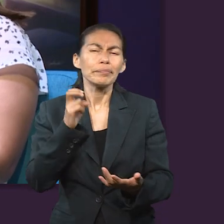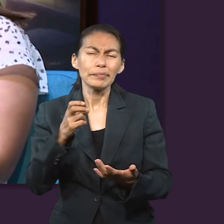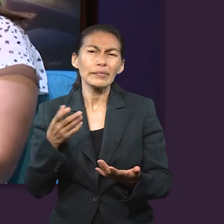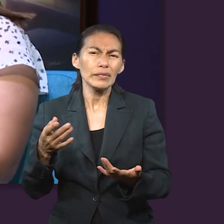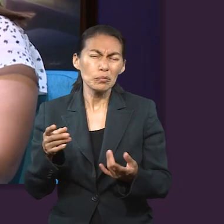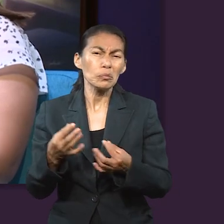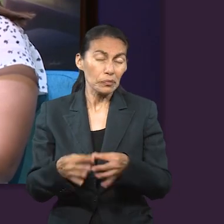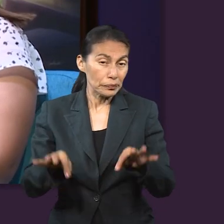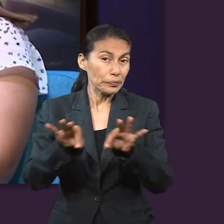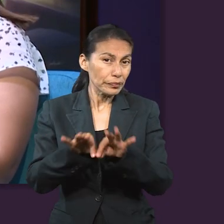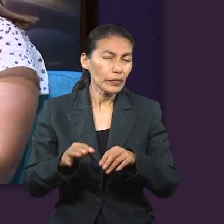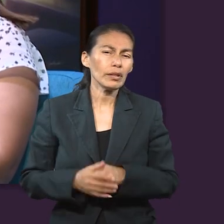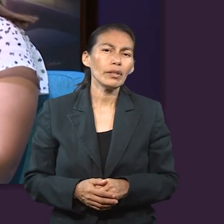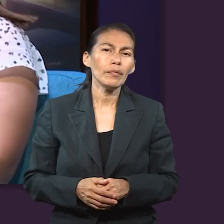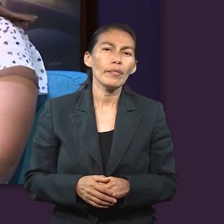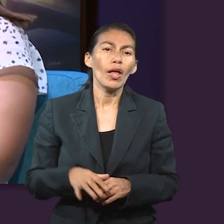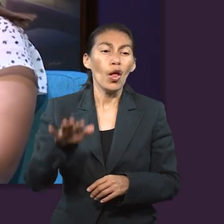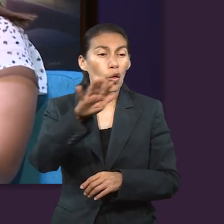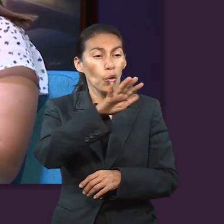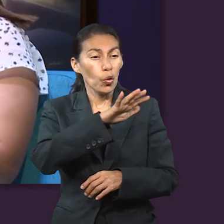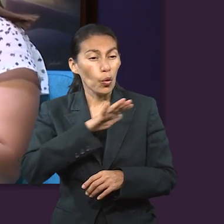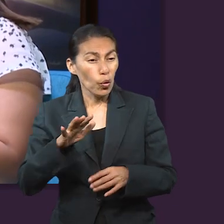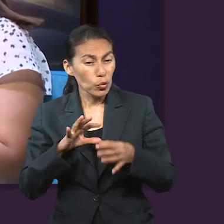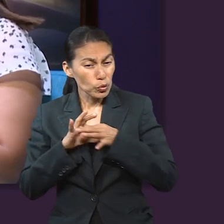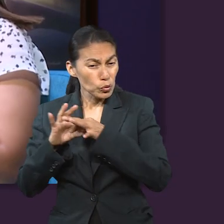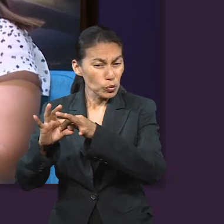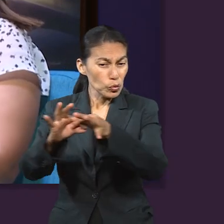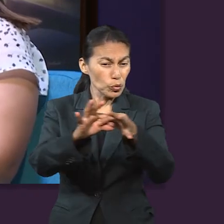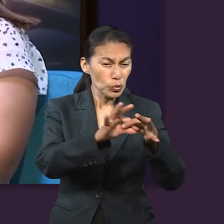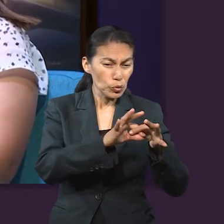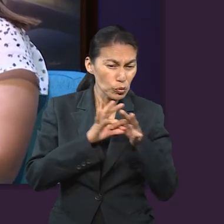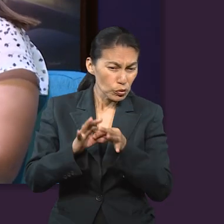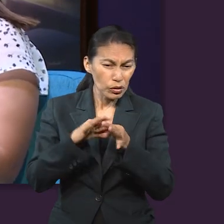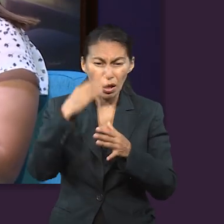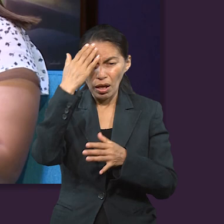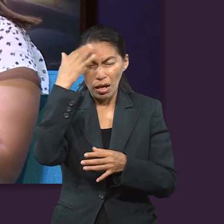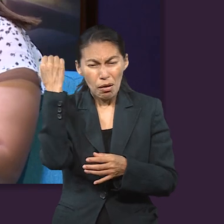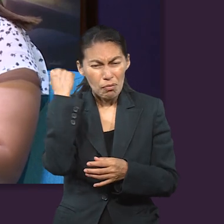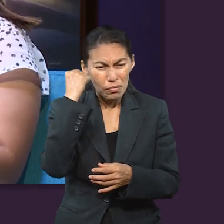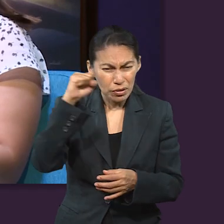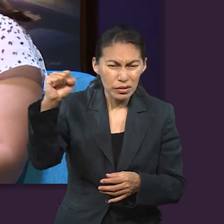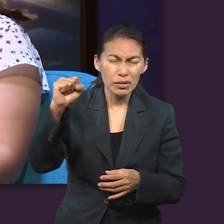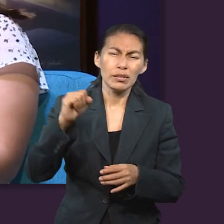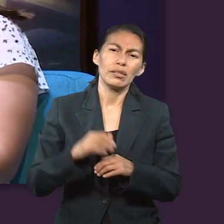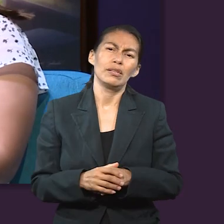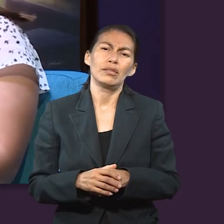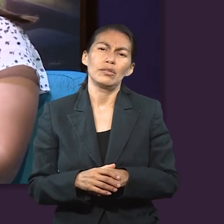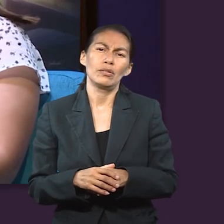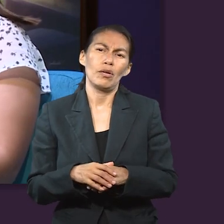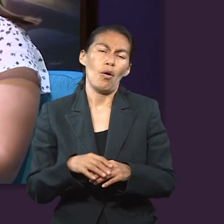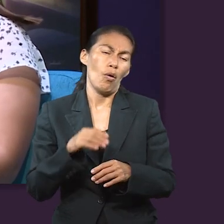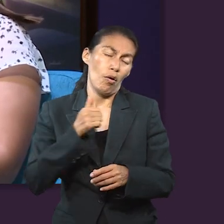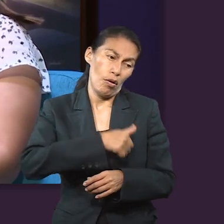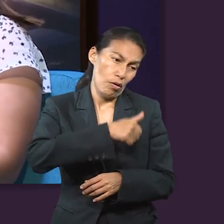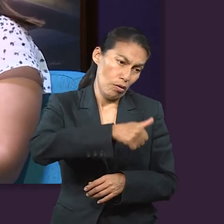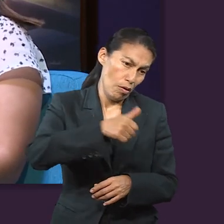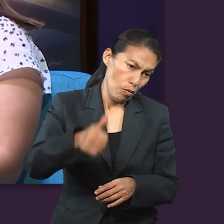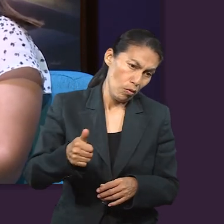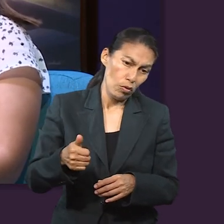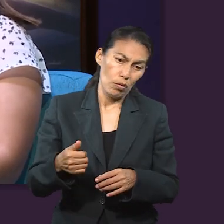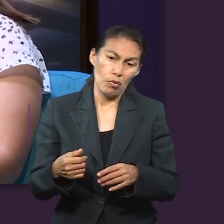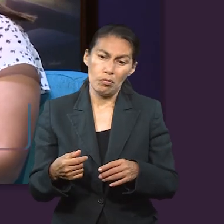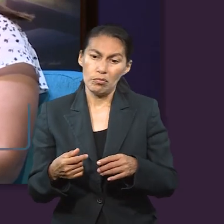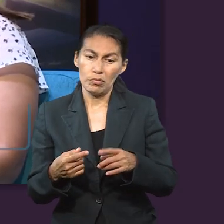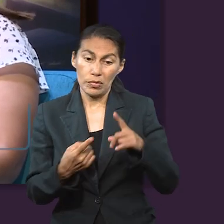Esa parte me llama mucho la atención porque dice a fin de que todos juntos podamos capacitarnos. Cuando cada